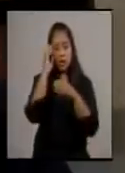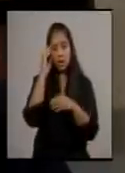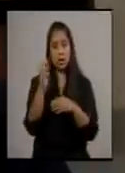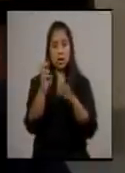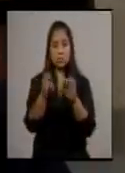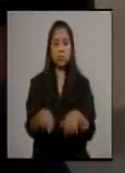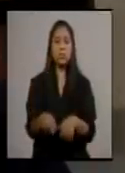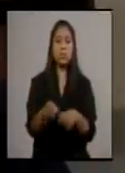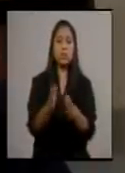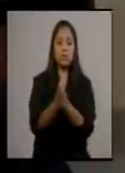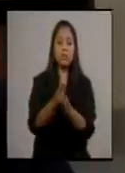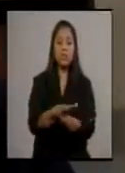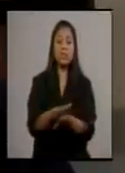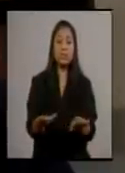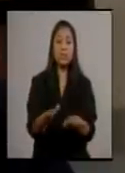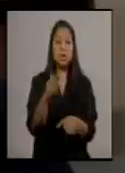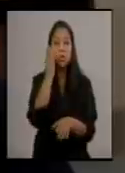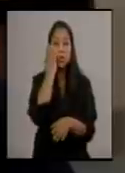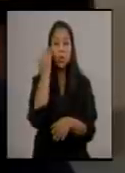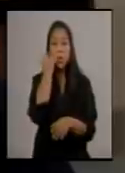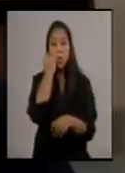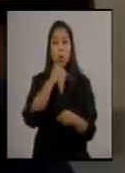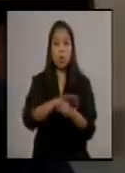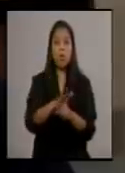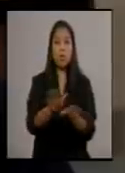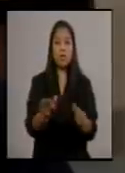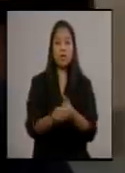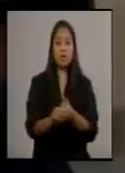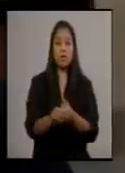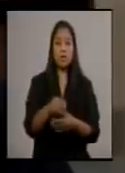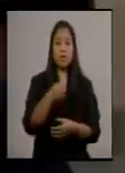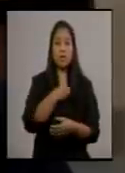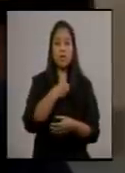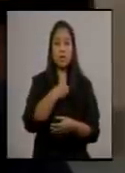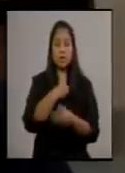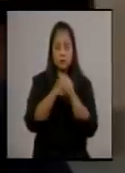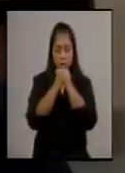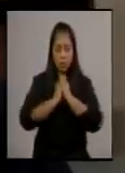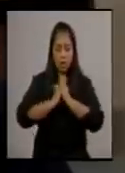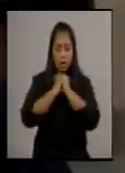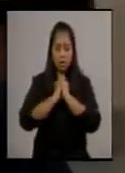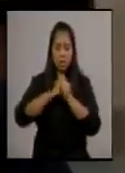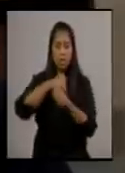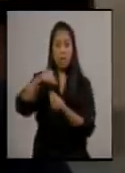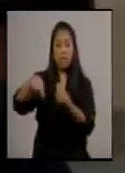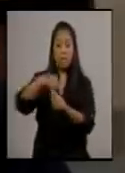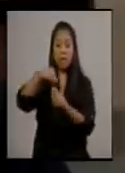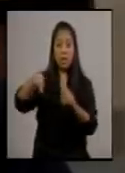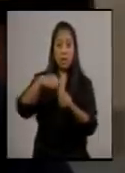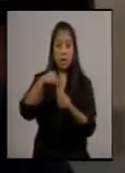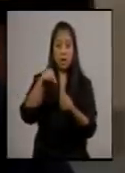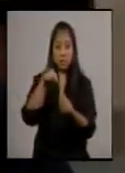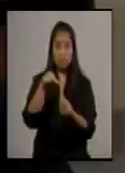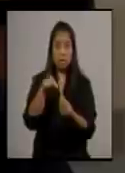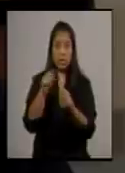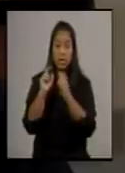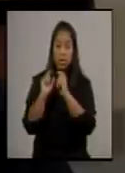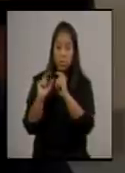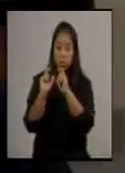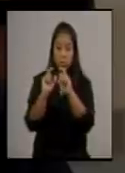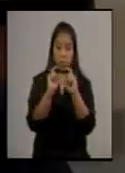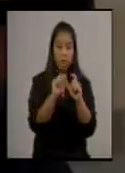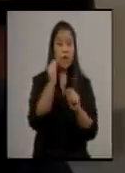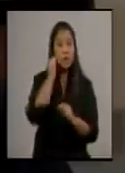coronavirus. Quiero orar por las familias, especialmente aquellas familias que están dedicadas a cuidar a sus